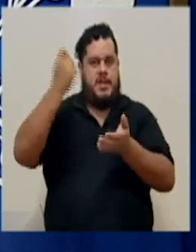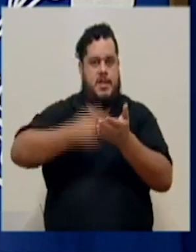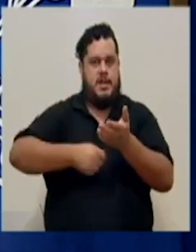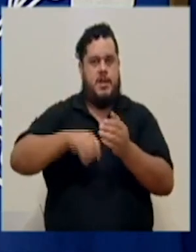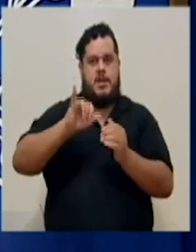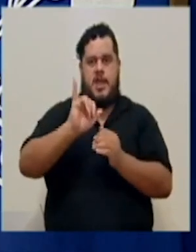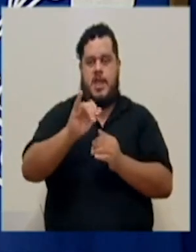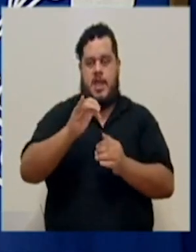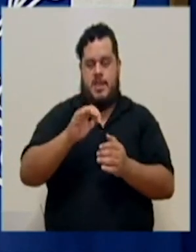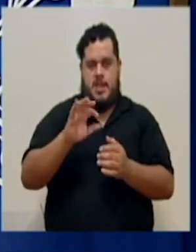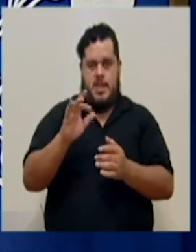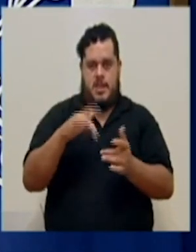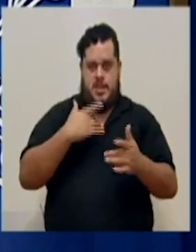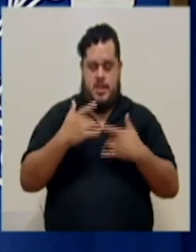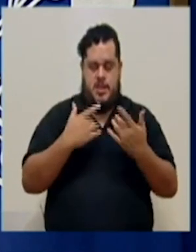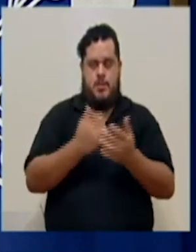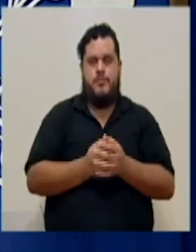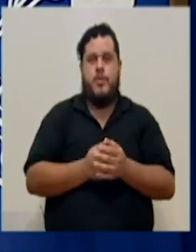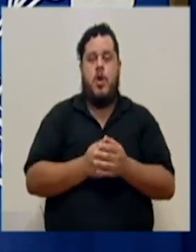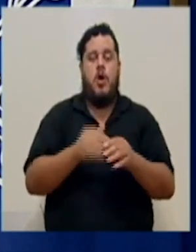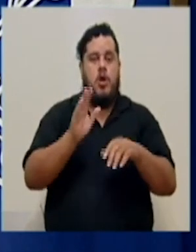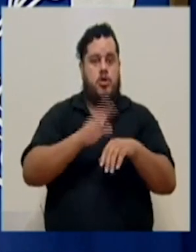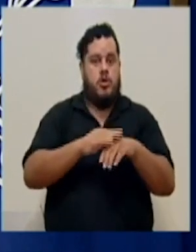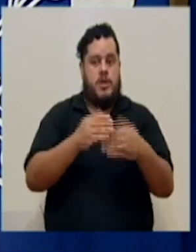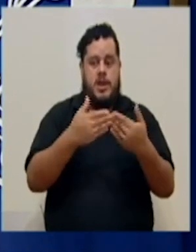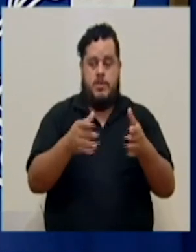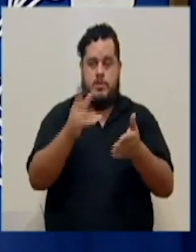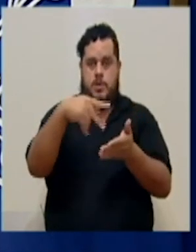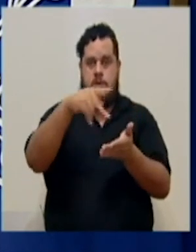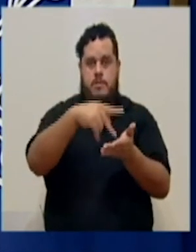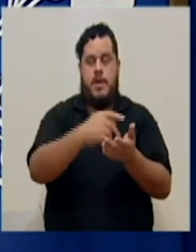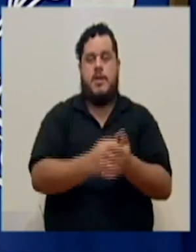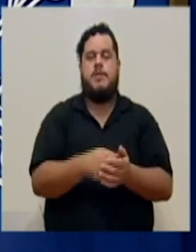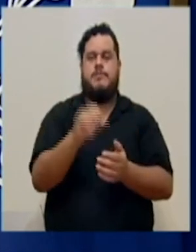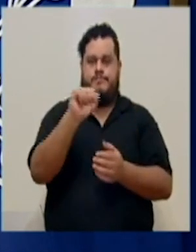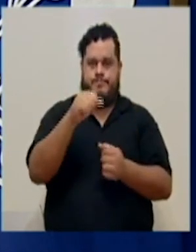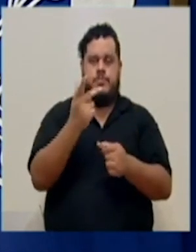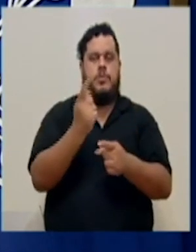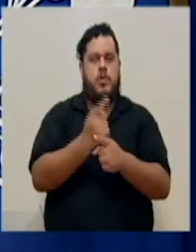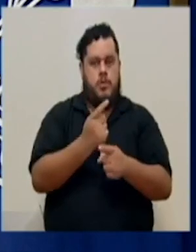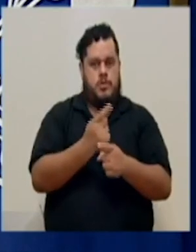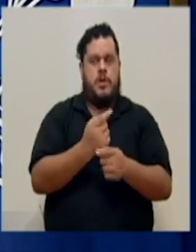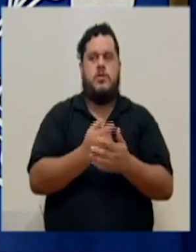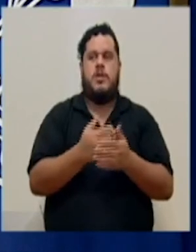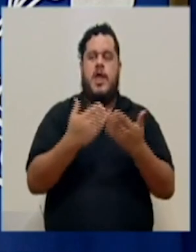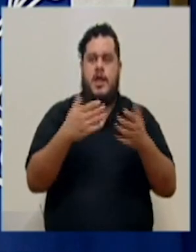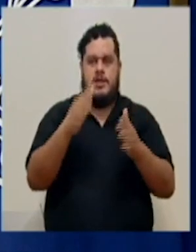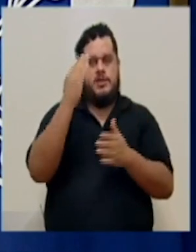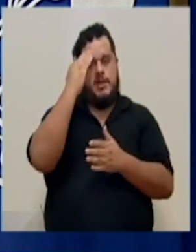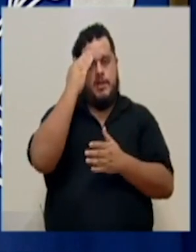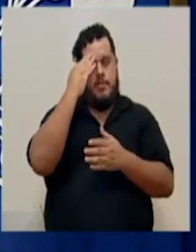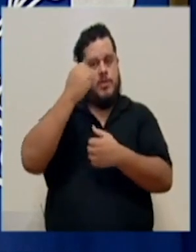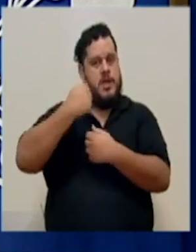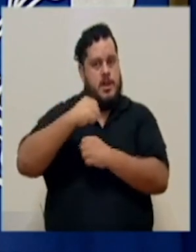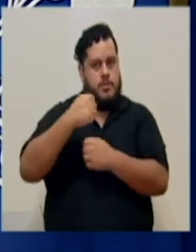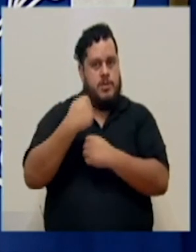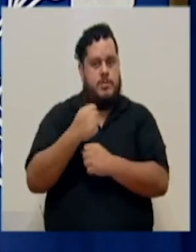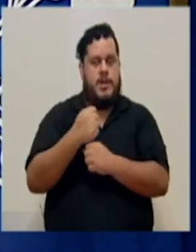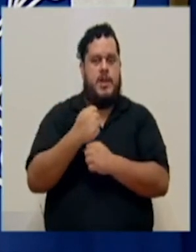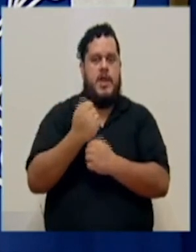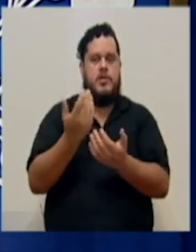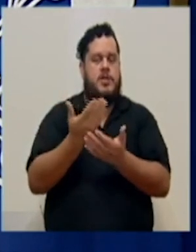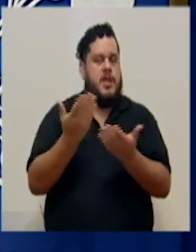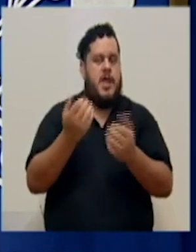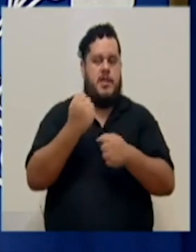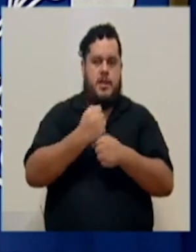en ese sentido. Con respecto a la apertura de parques, sí, correcto. Esto ya sabemos que las municipalidades han